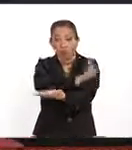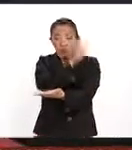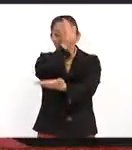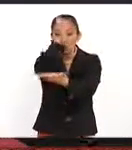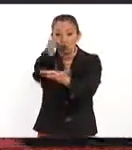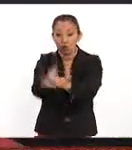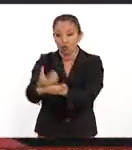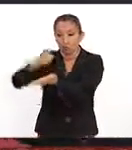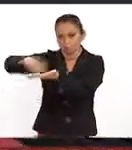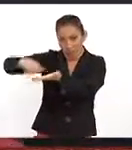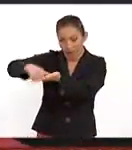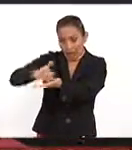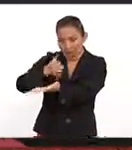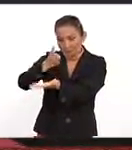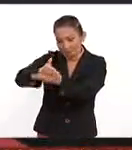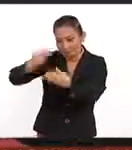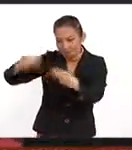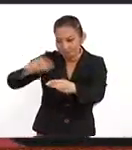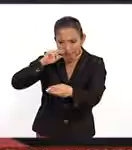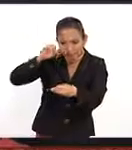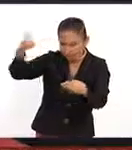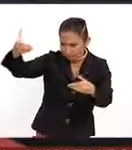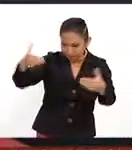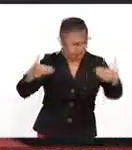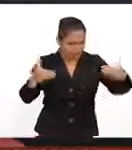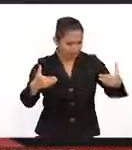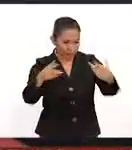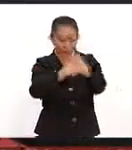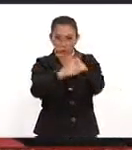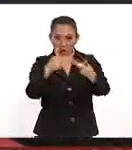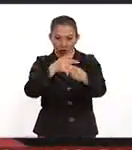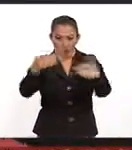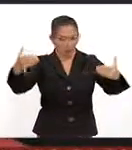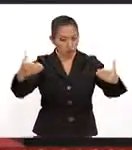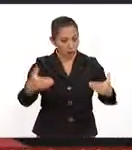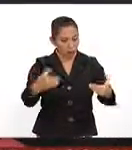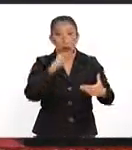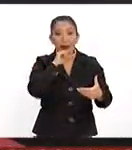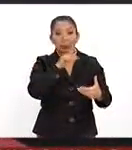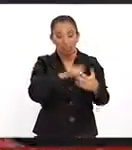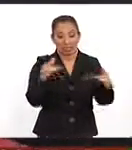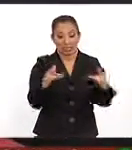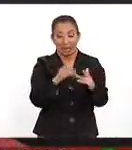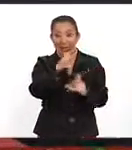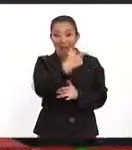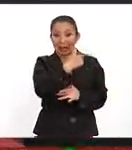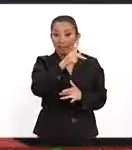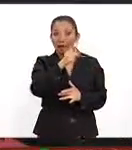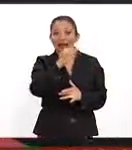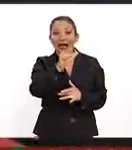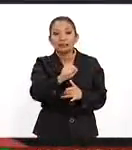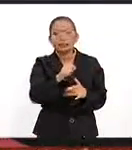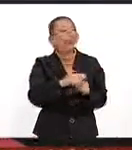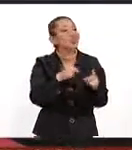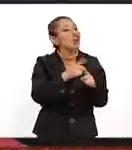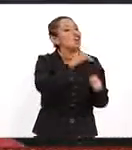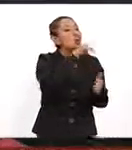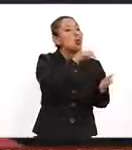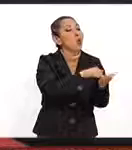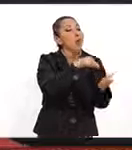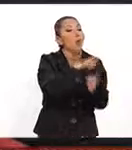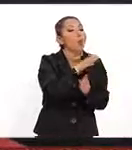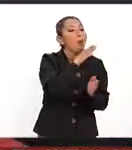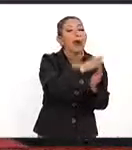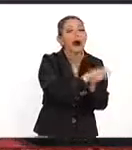las compras, tú ves el producto y como tiene también conexión GPS, tú puedes decir en qué lugar